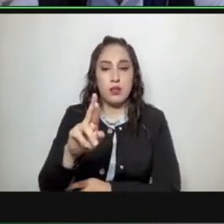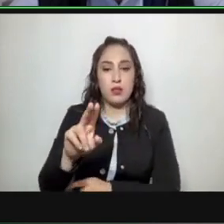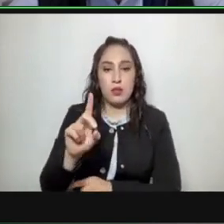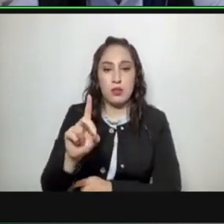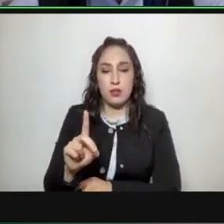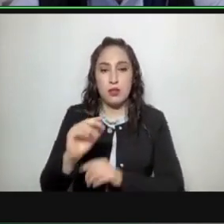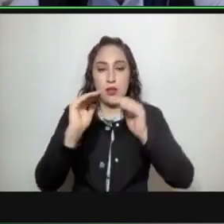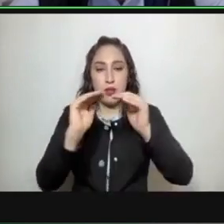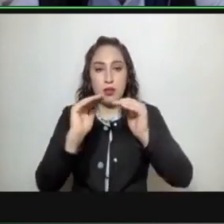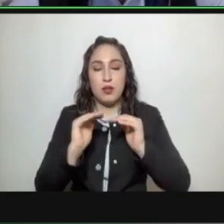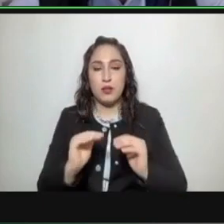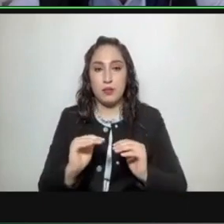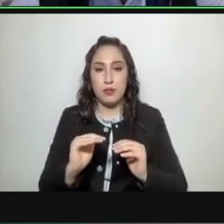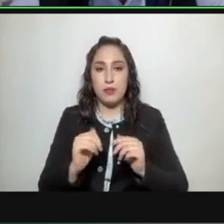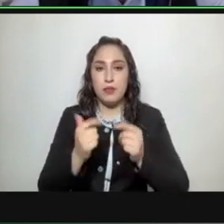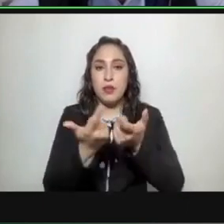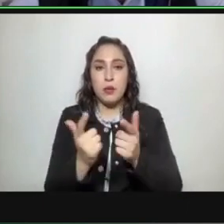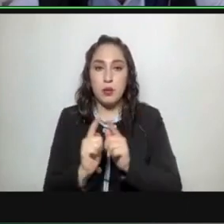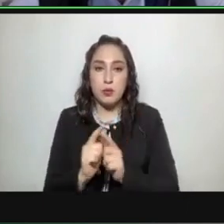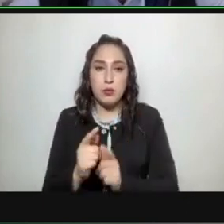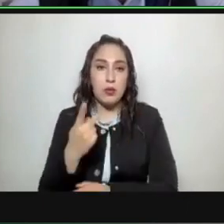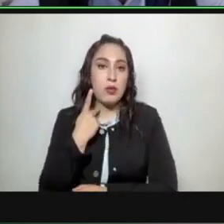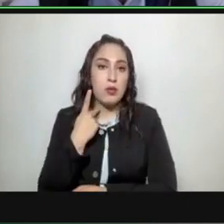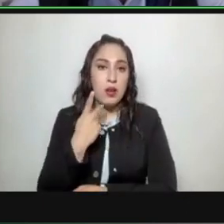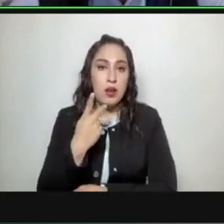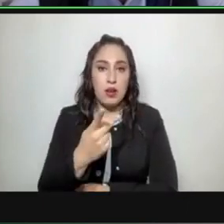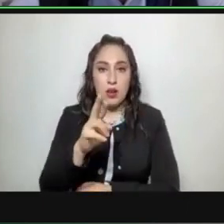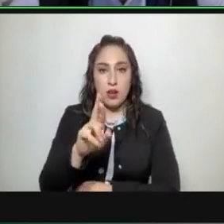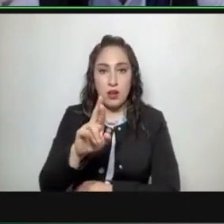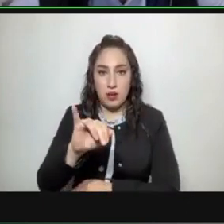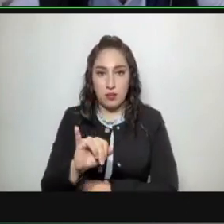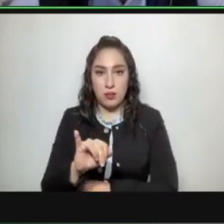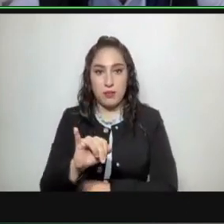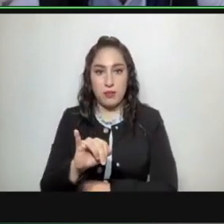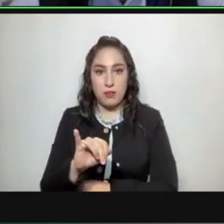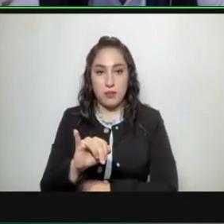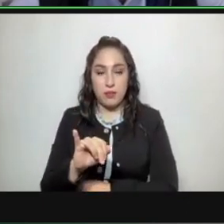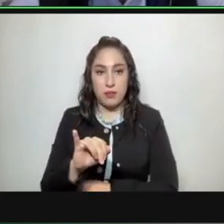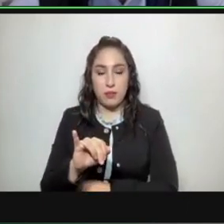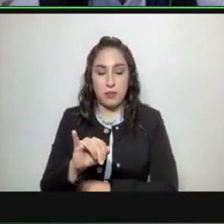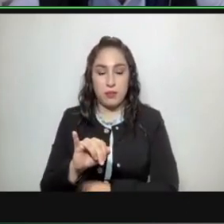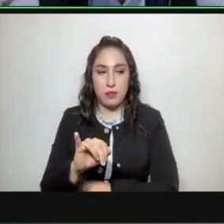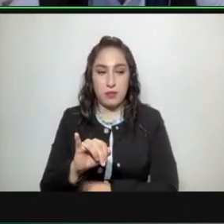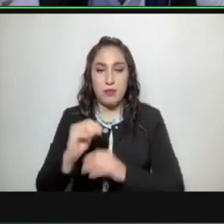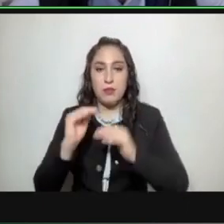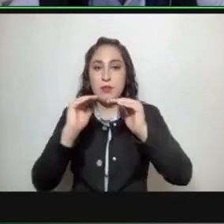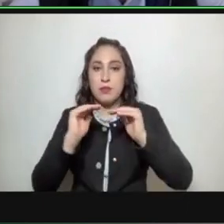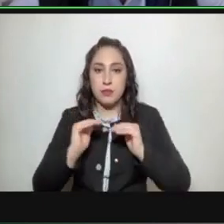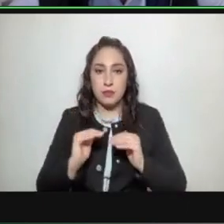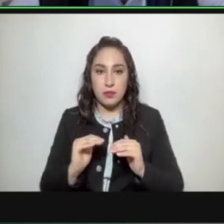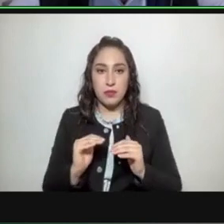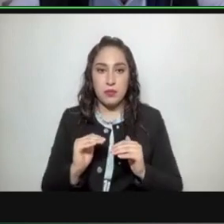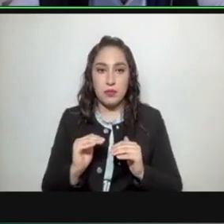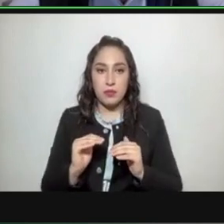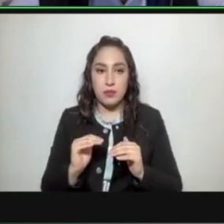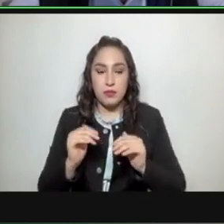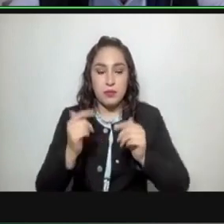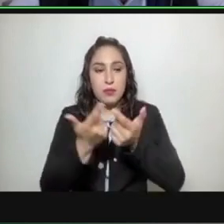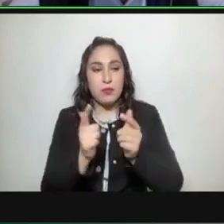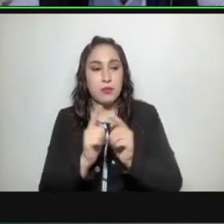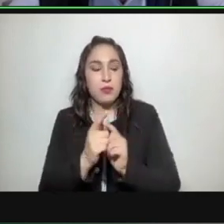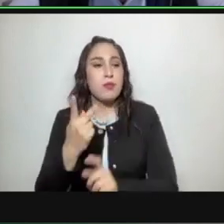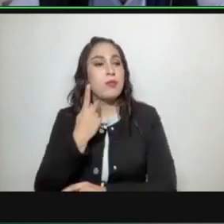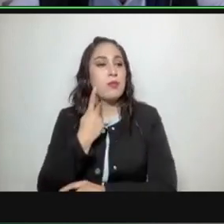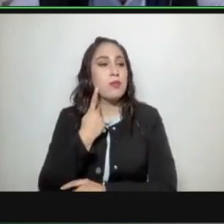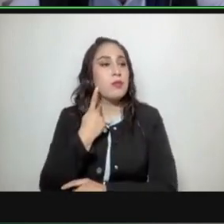democrática seis grupo parlamentario del partido de revolucionario institucional siete grupo parlamentario